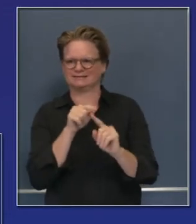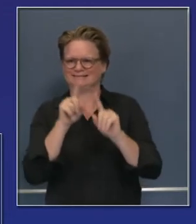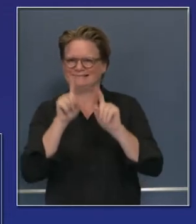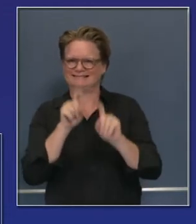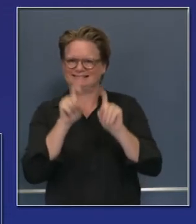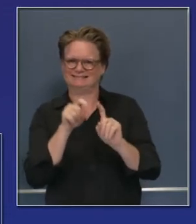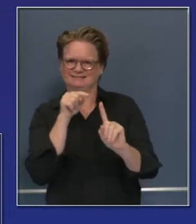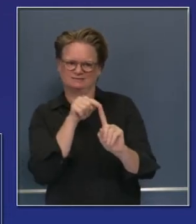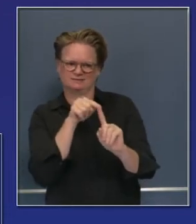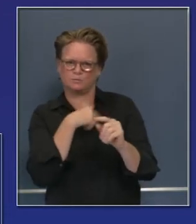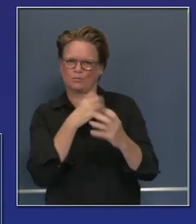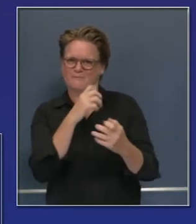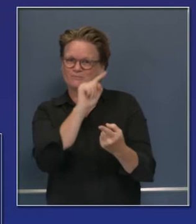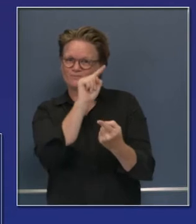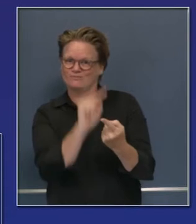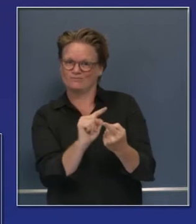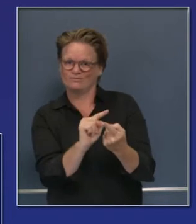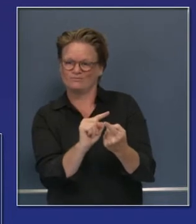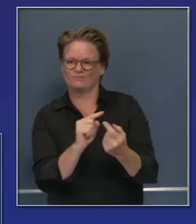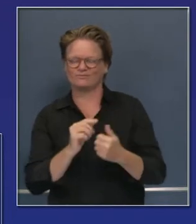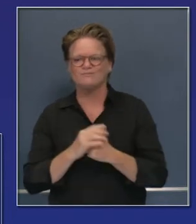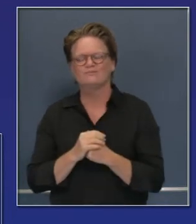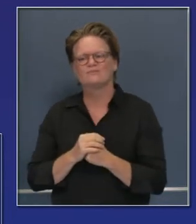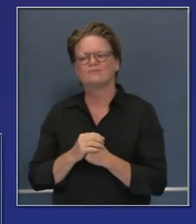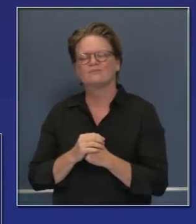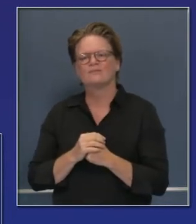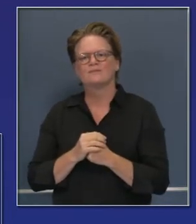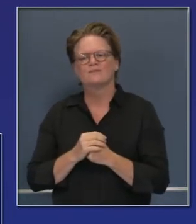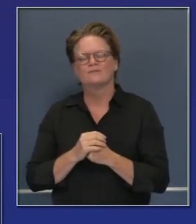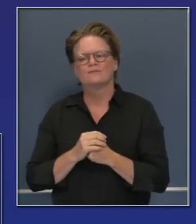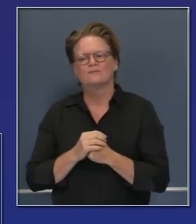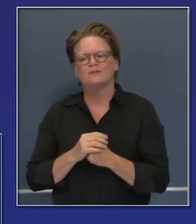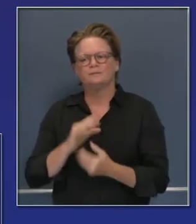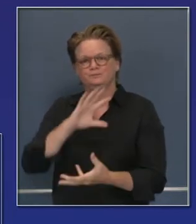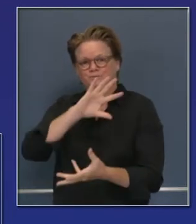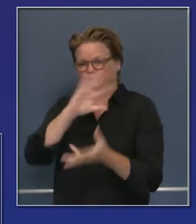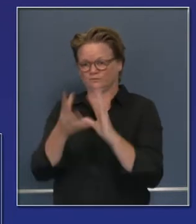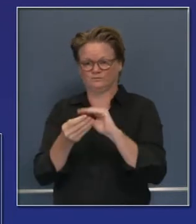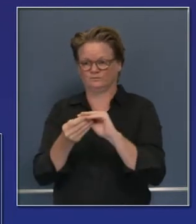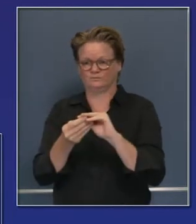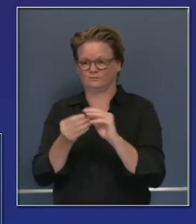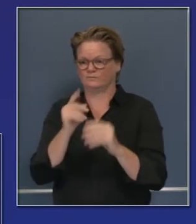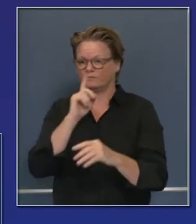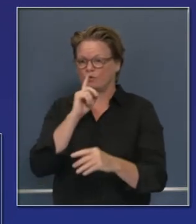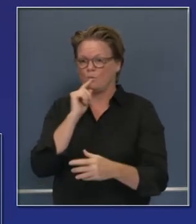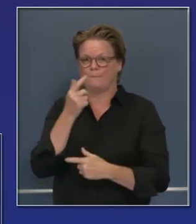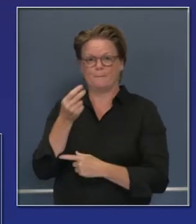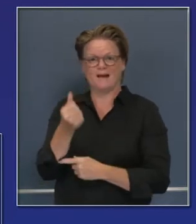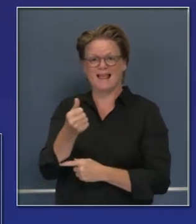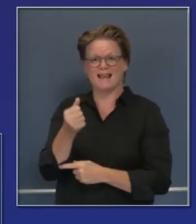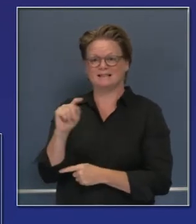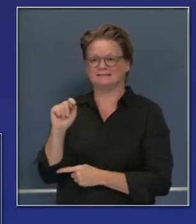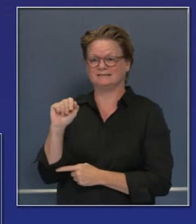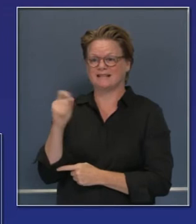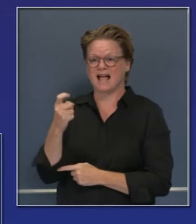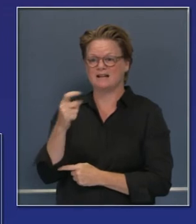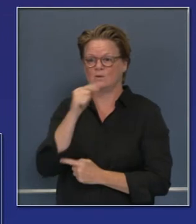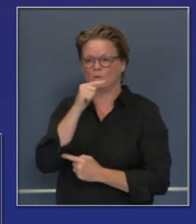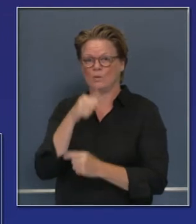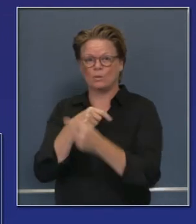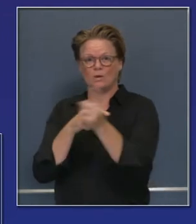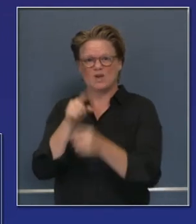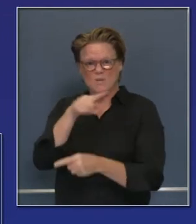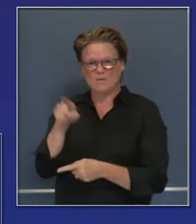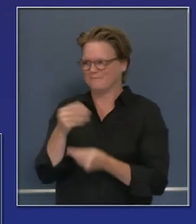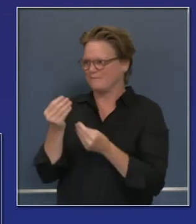150 a 200 dólares a que a ustedes, directa o indirectamente, como personas que han obtenido las pruebas diagnósticas a través